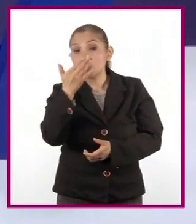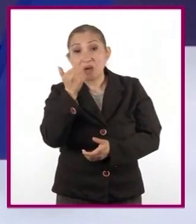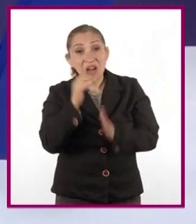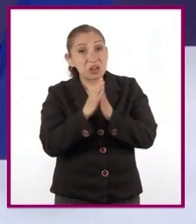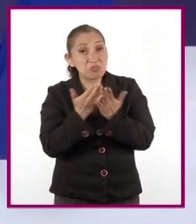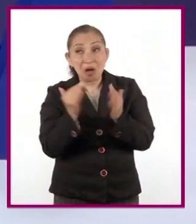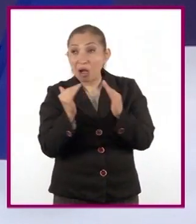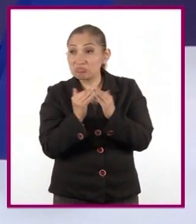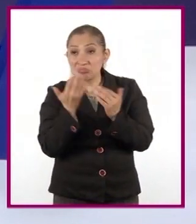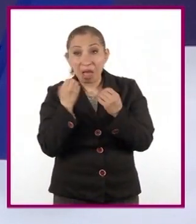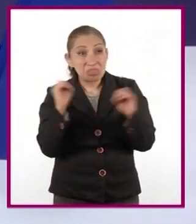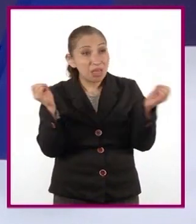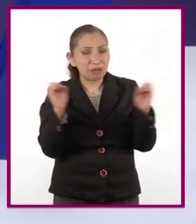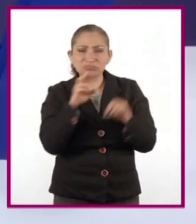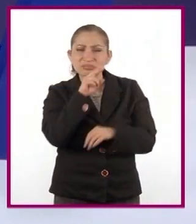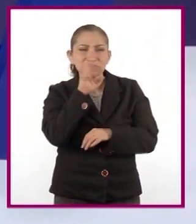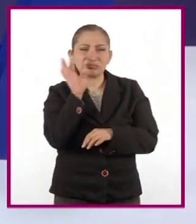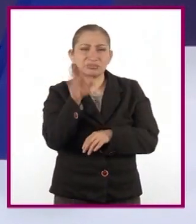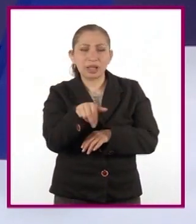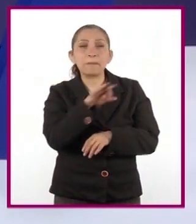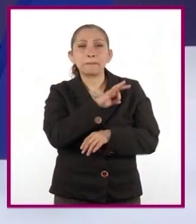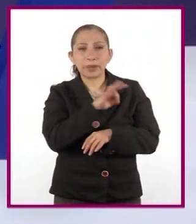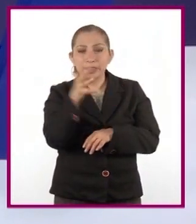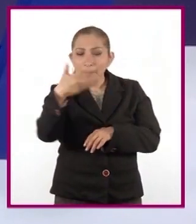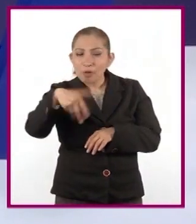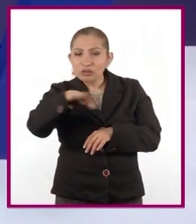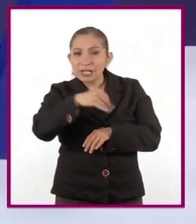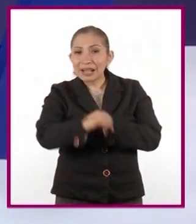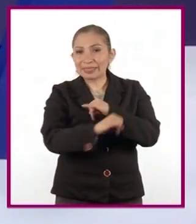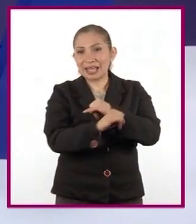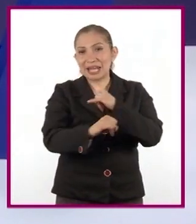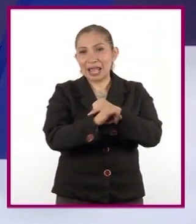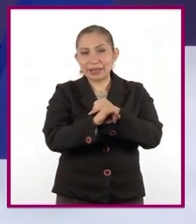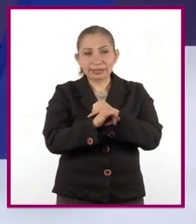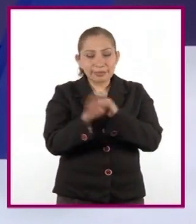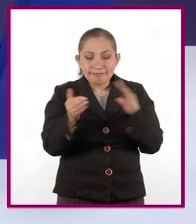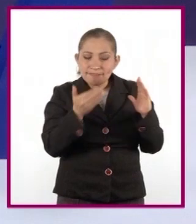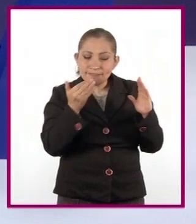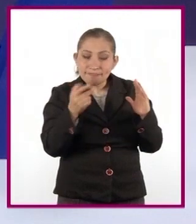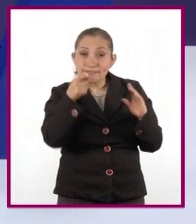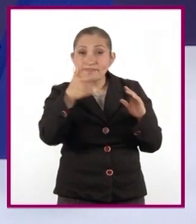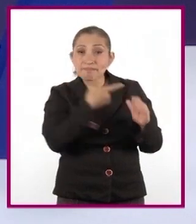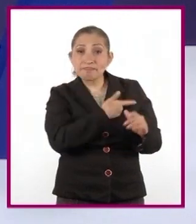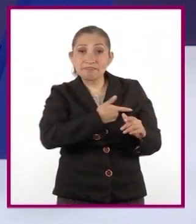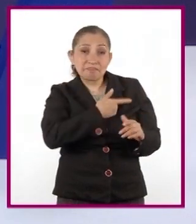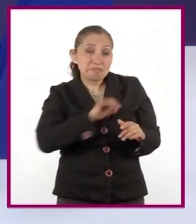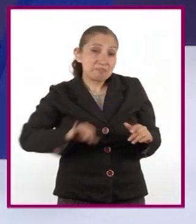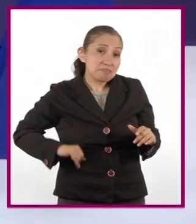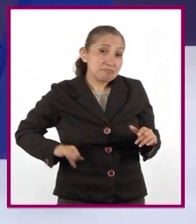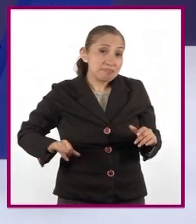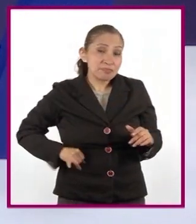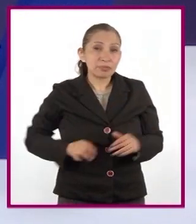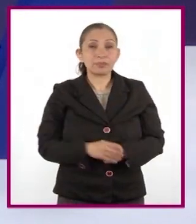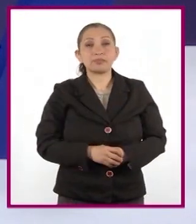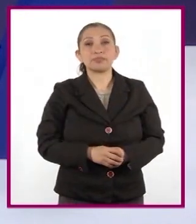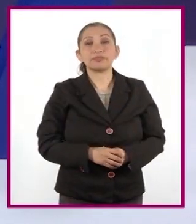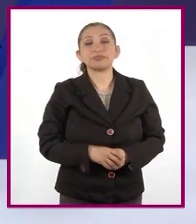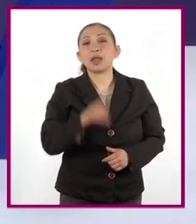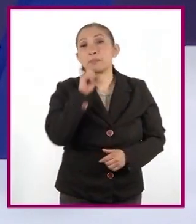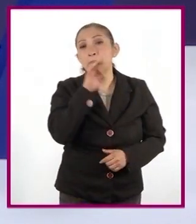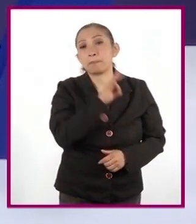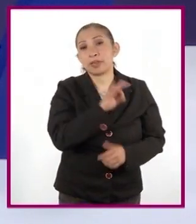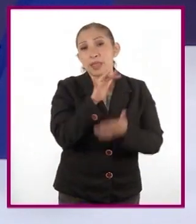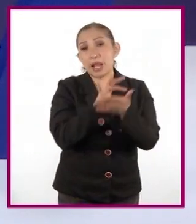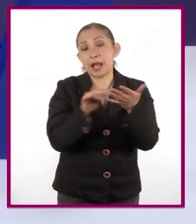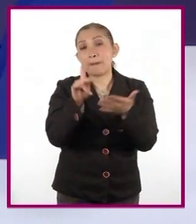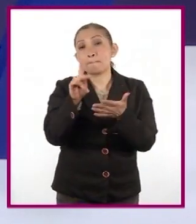libro en casa, no se angustien. Pueden buscar uno en internet que sea de su interés. También pueden